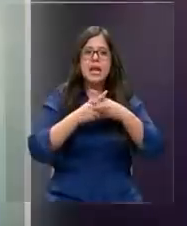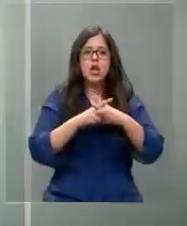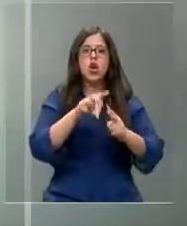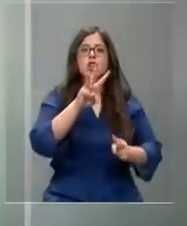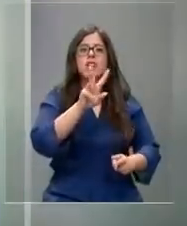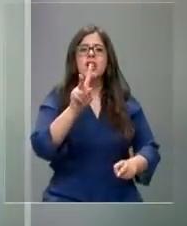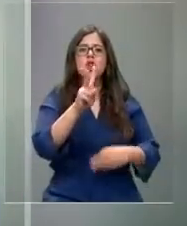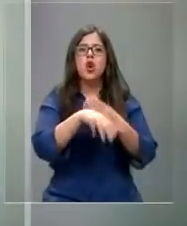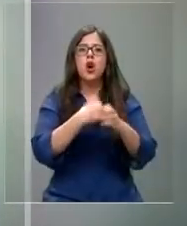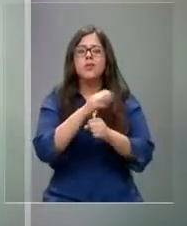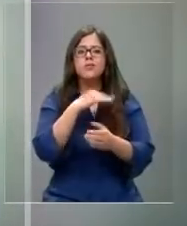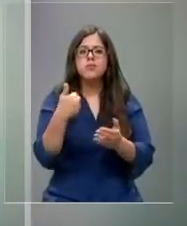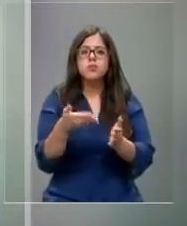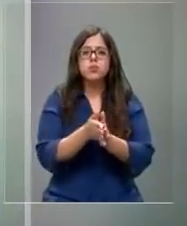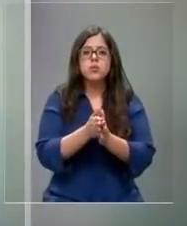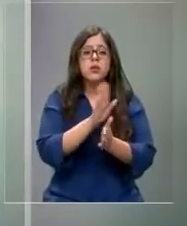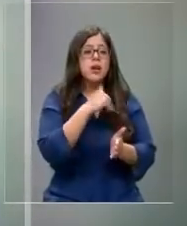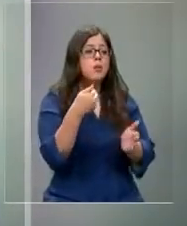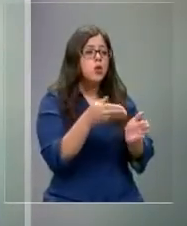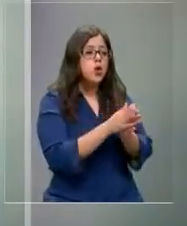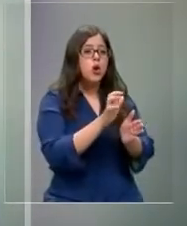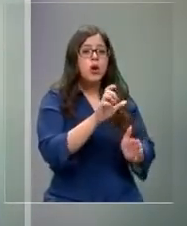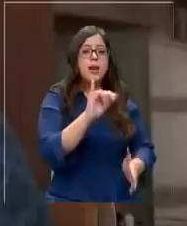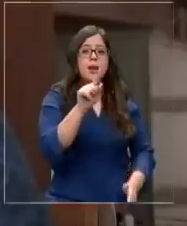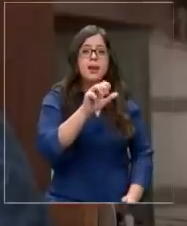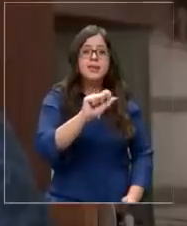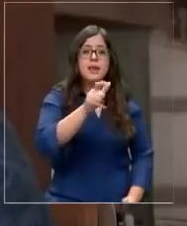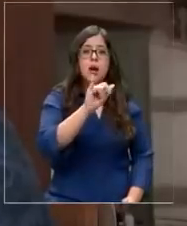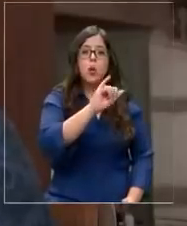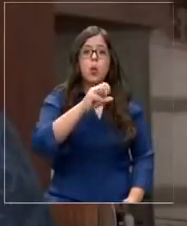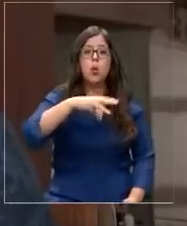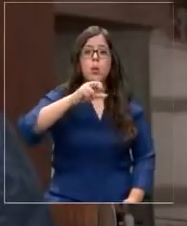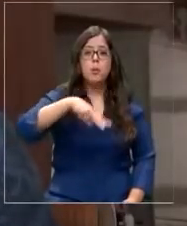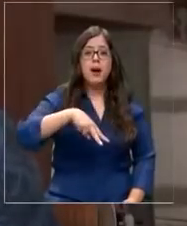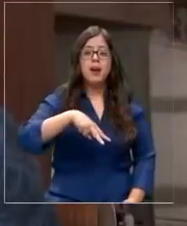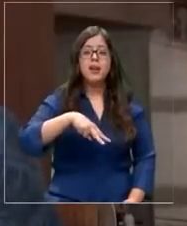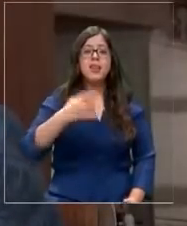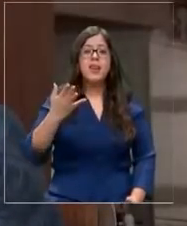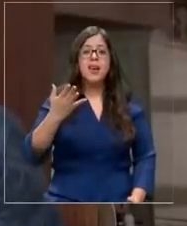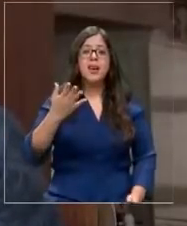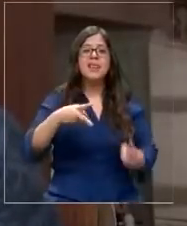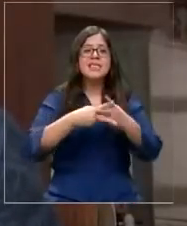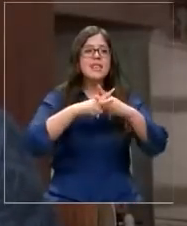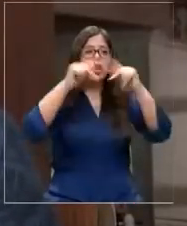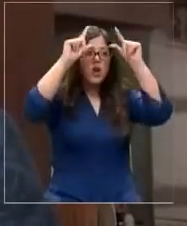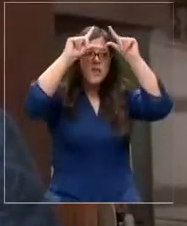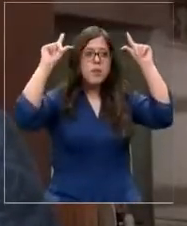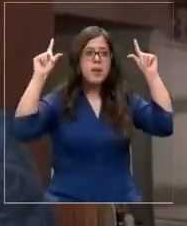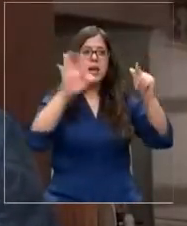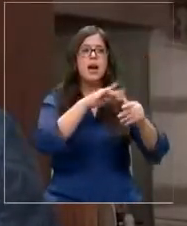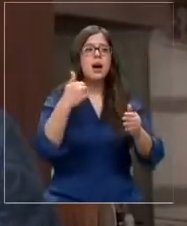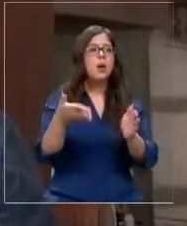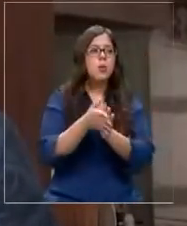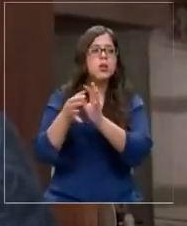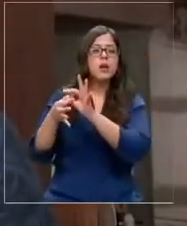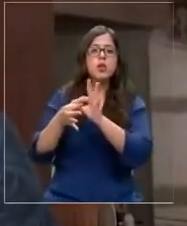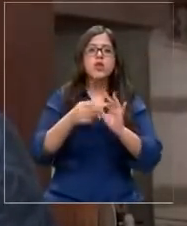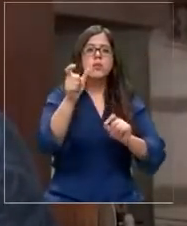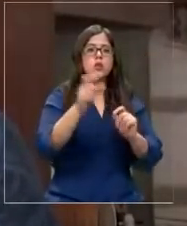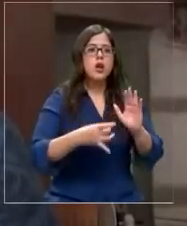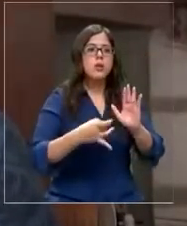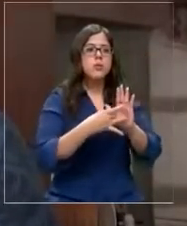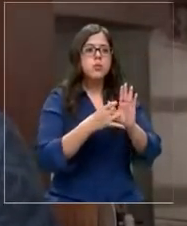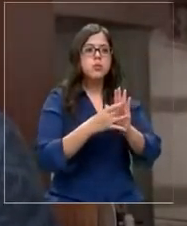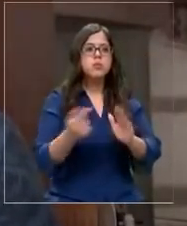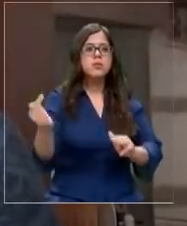falleció. La fallecía Ana Luisa Guzmán Contreras, la técnico en enfermería, muerta por un delincuente que venía a